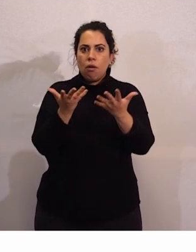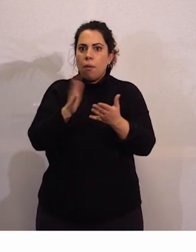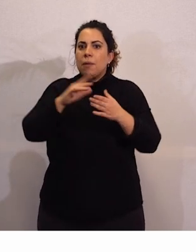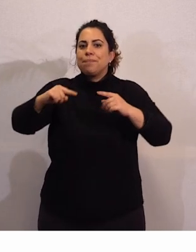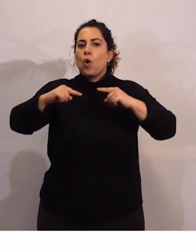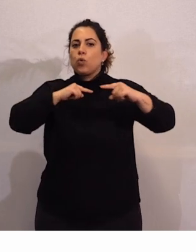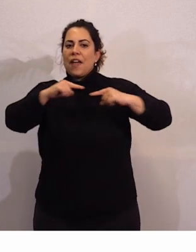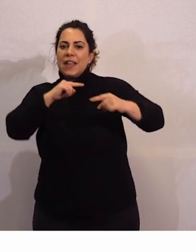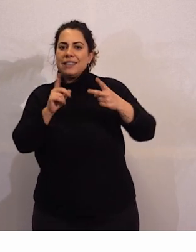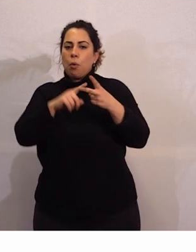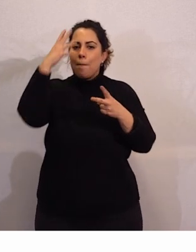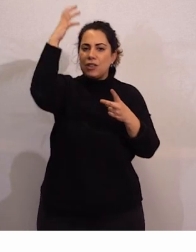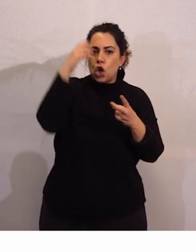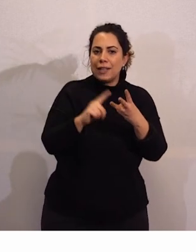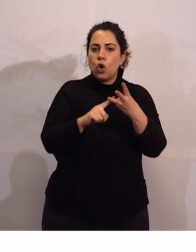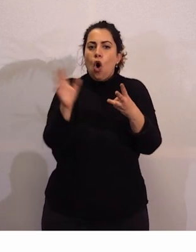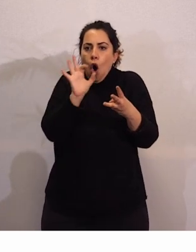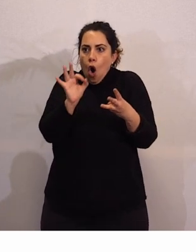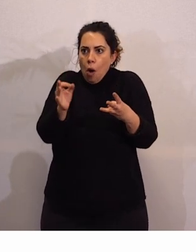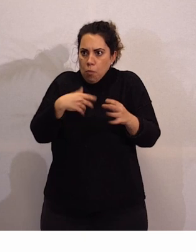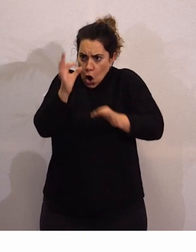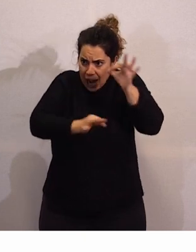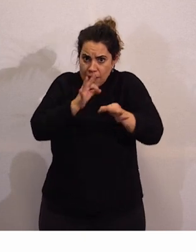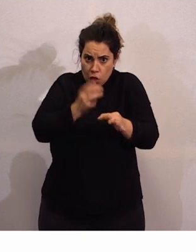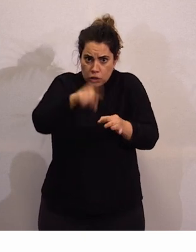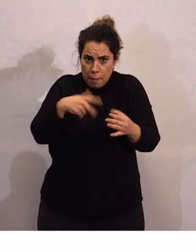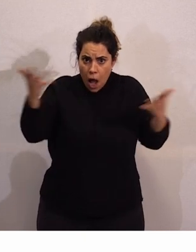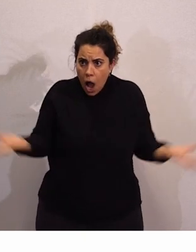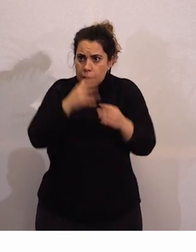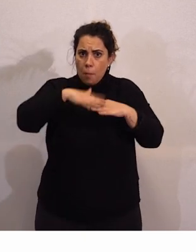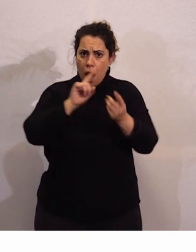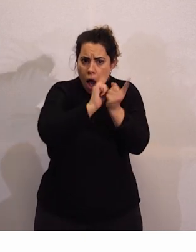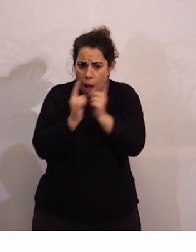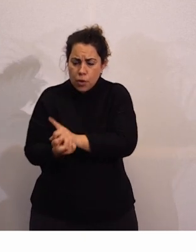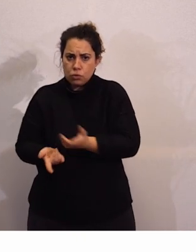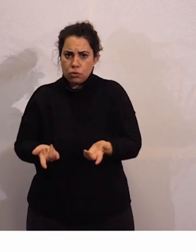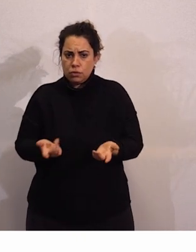juntas directivas, patronatos o a las propias organizaciones a hacer estos cambios.